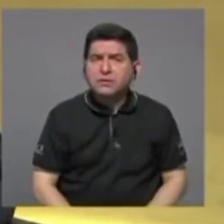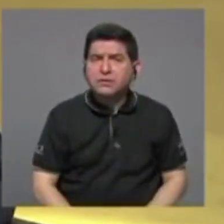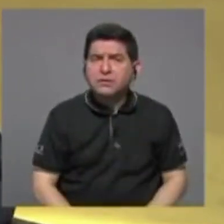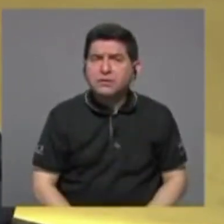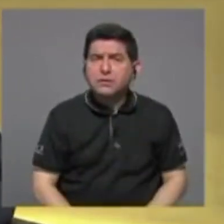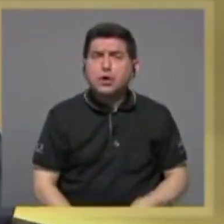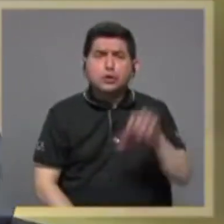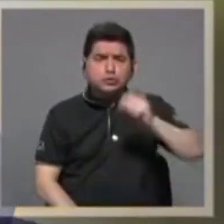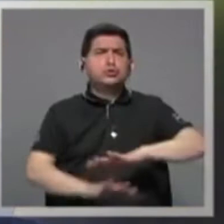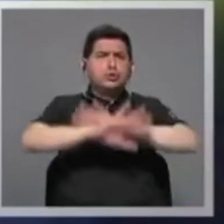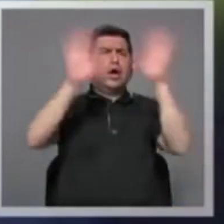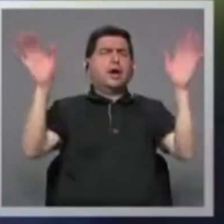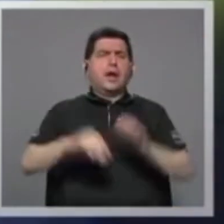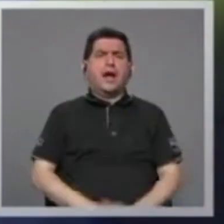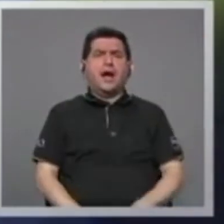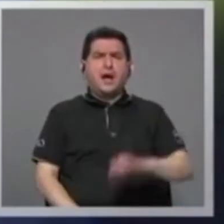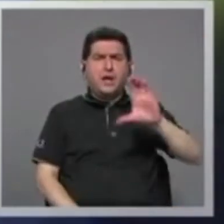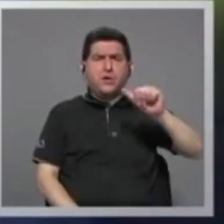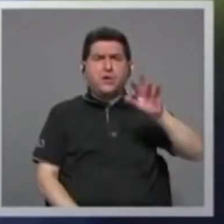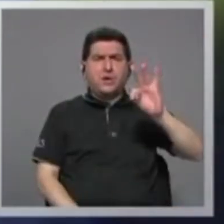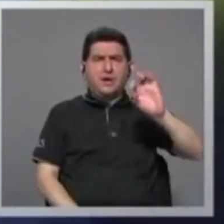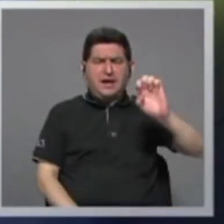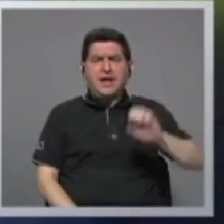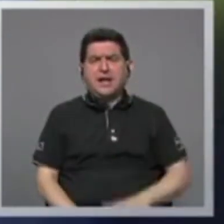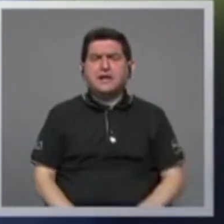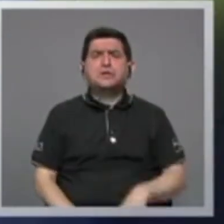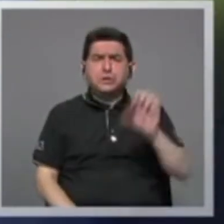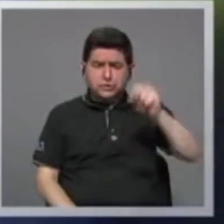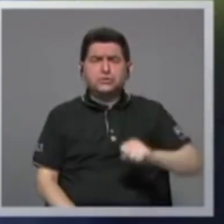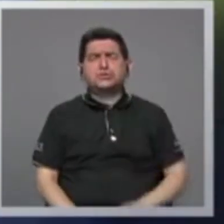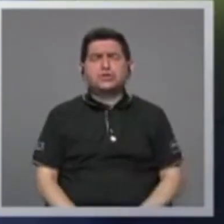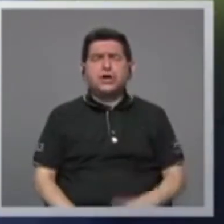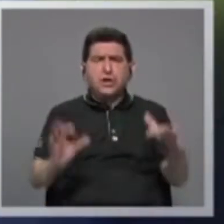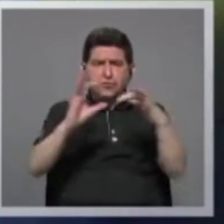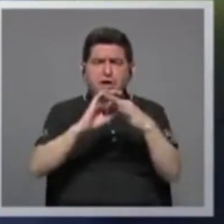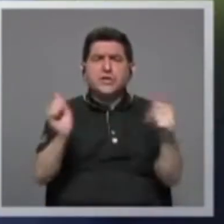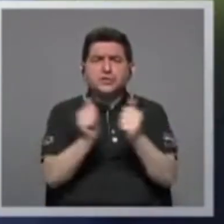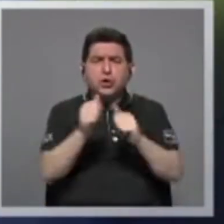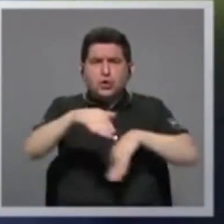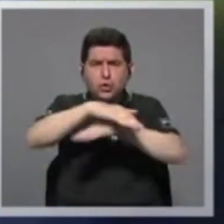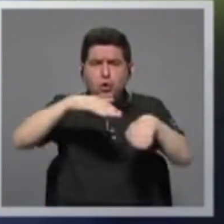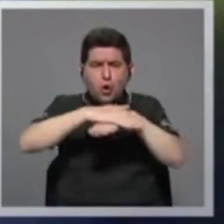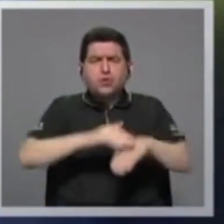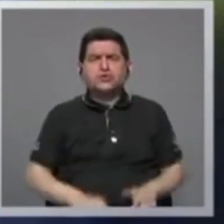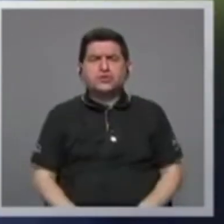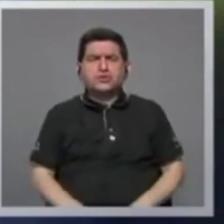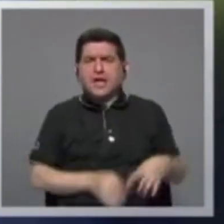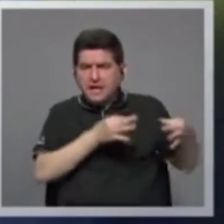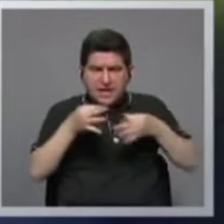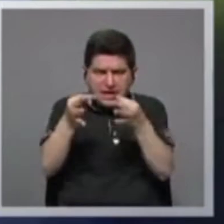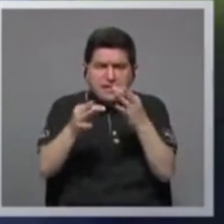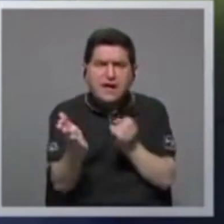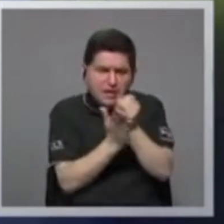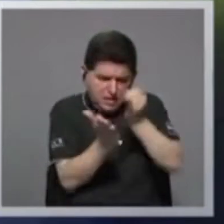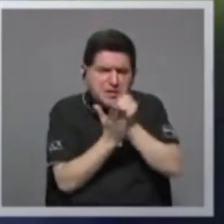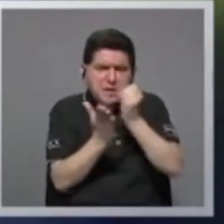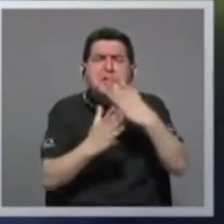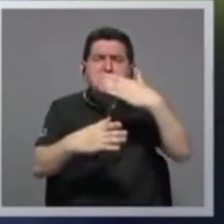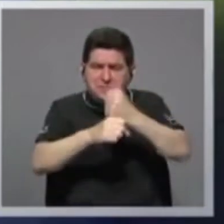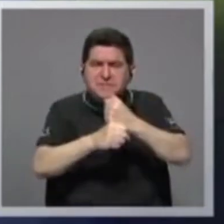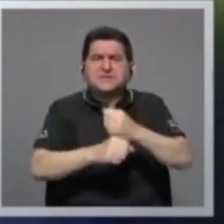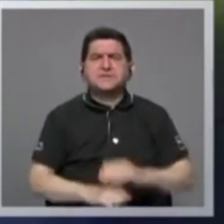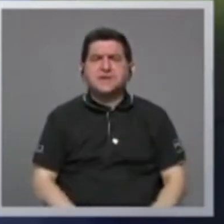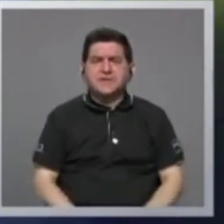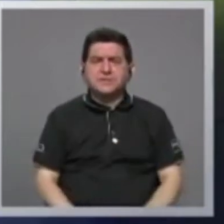Claro que sí. El CATIE tiene cooperación con el sede Atlántico aquí. Tenemos cooperación en investigación, donde muchos